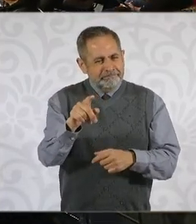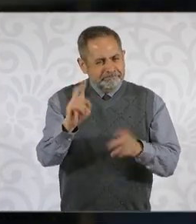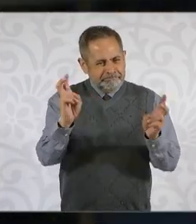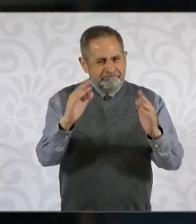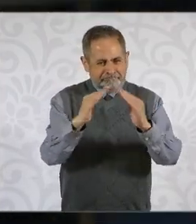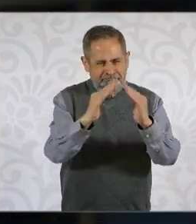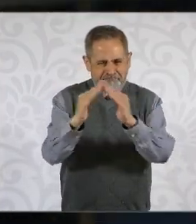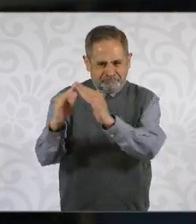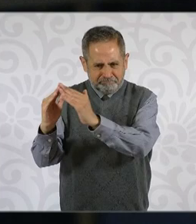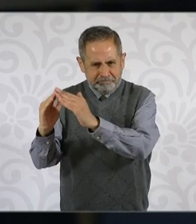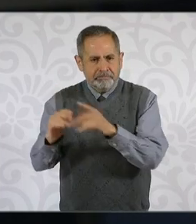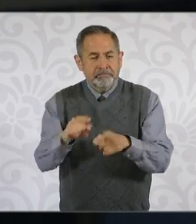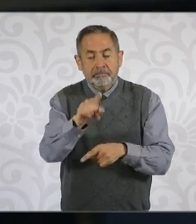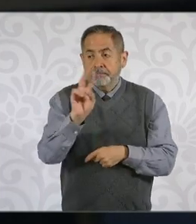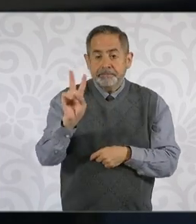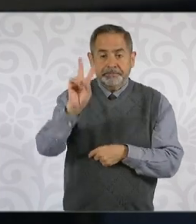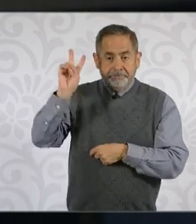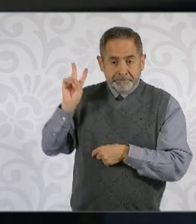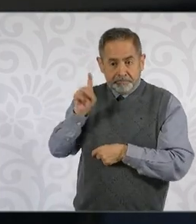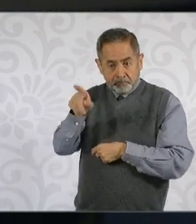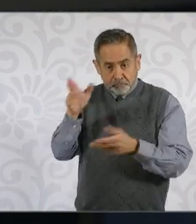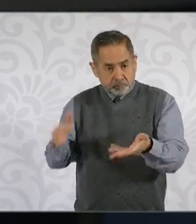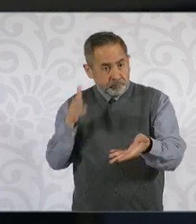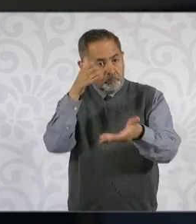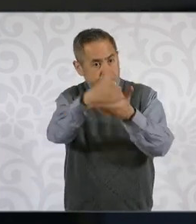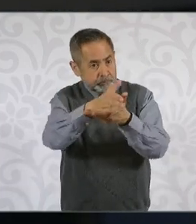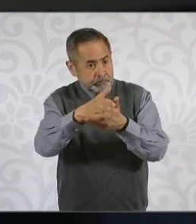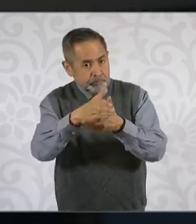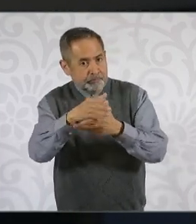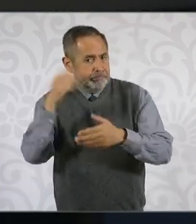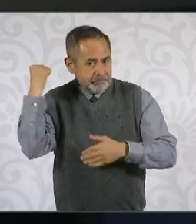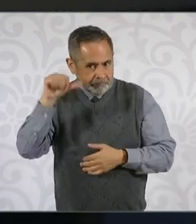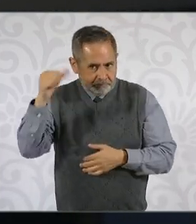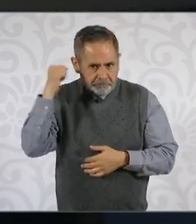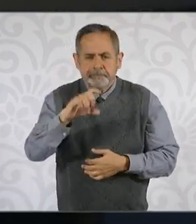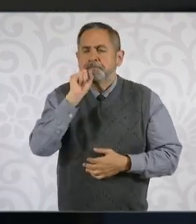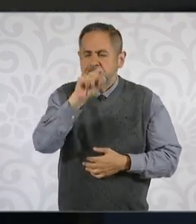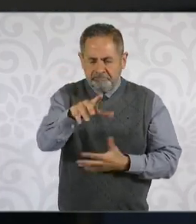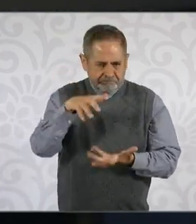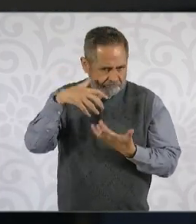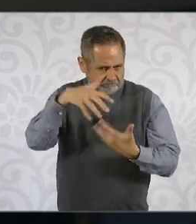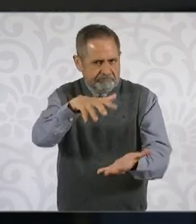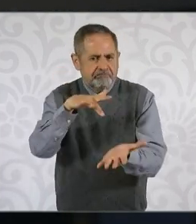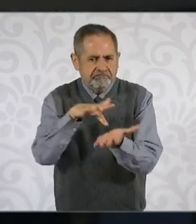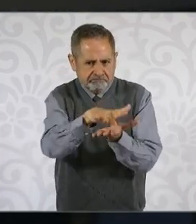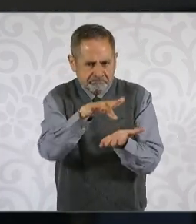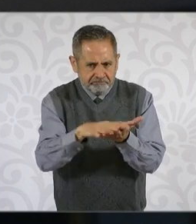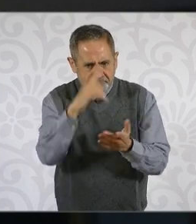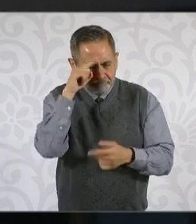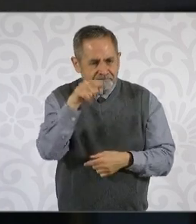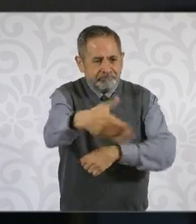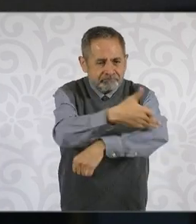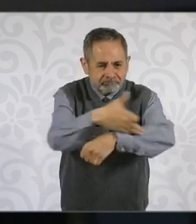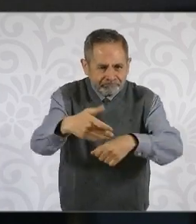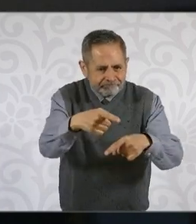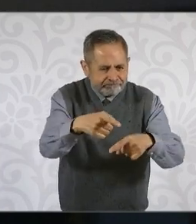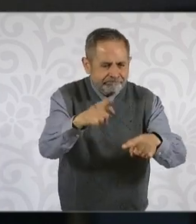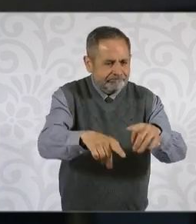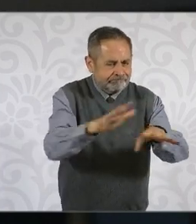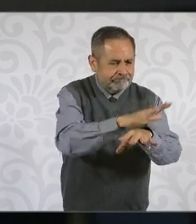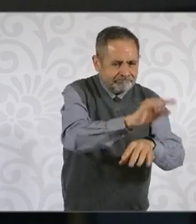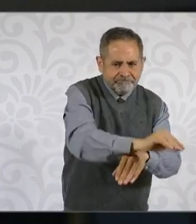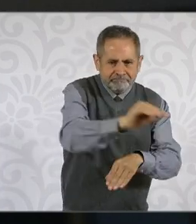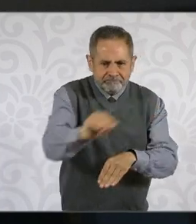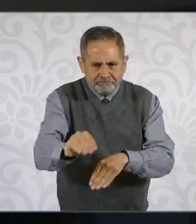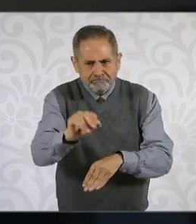el viernes usted viajó a Acapulco, ya nos había dicho que uno de los apoyos también va a ser para reubicar a familias. Me parece que en al